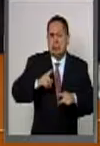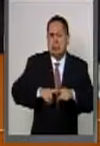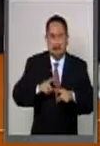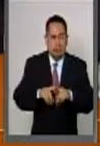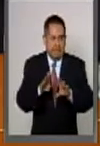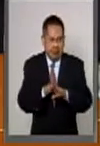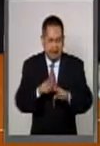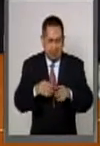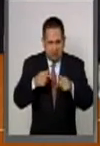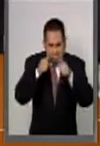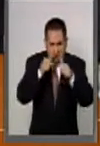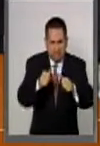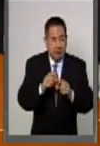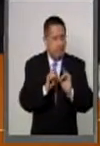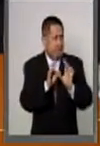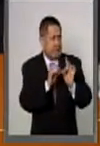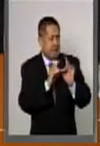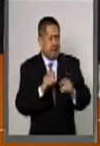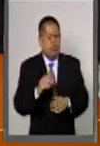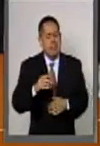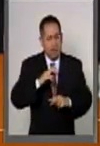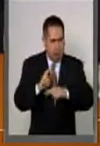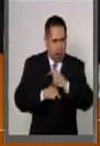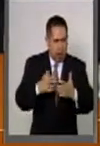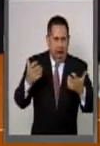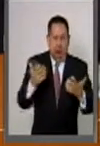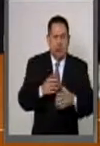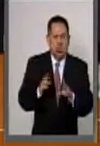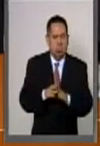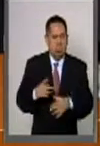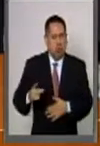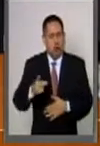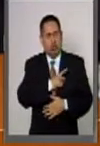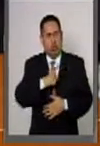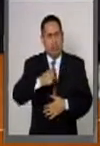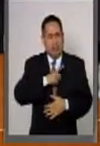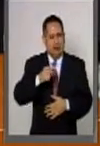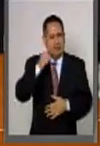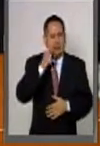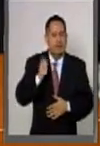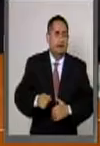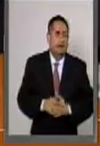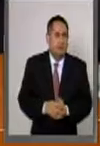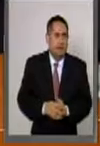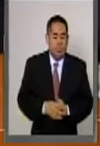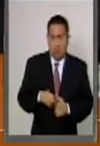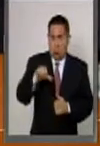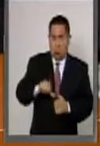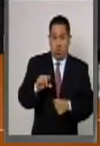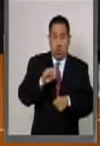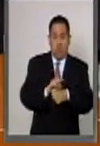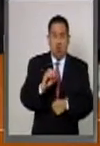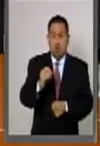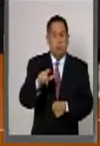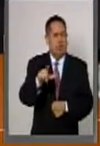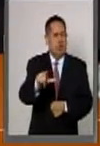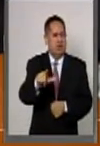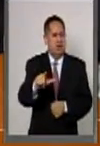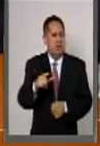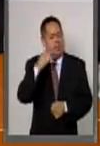asimilan y saben que tendrán que enfrentar solas, por cierto. Hoy, diecisiete de octubre,